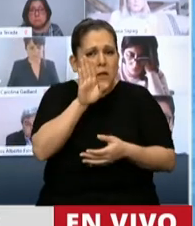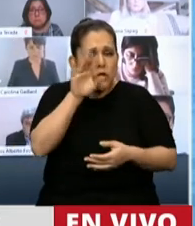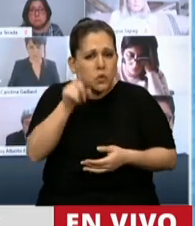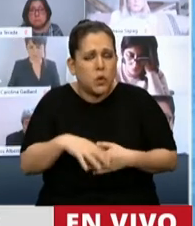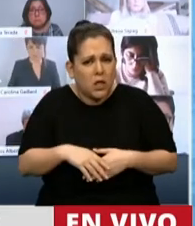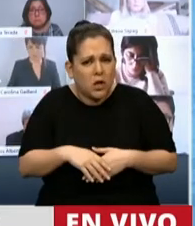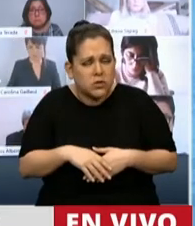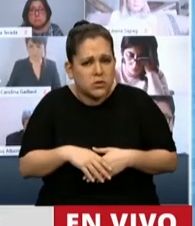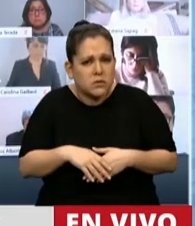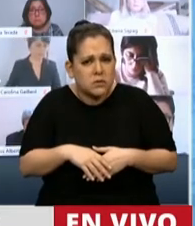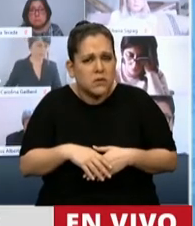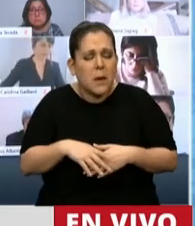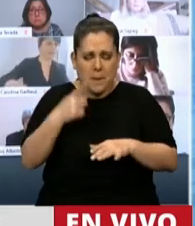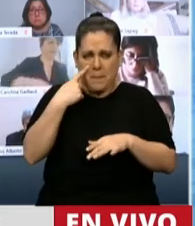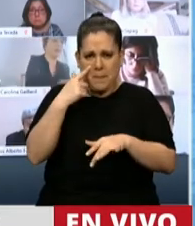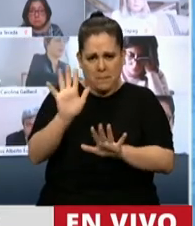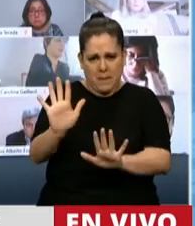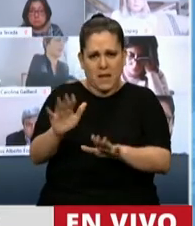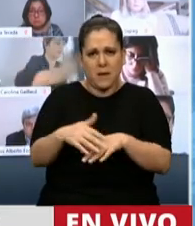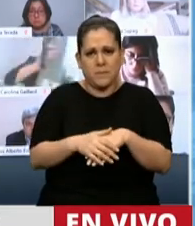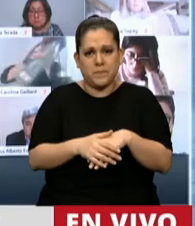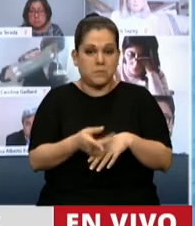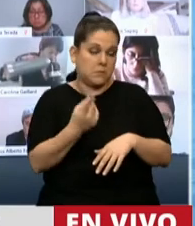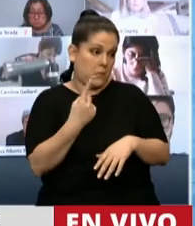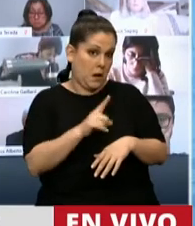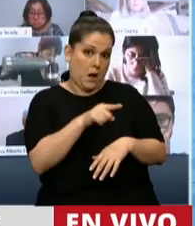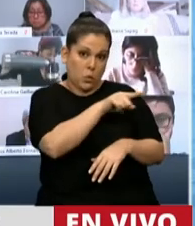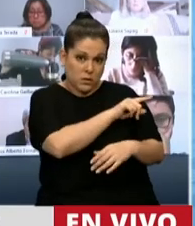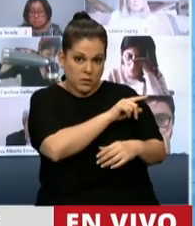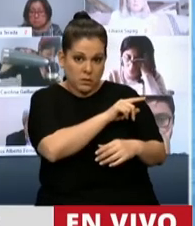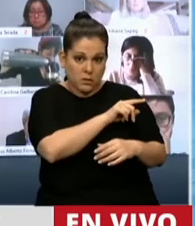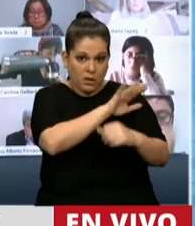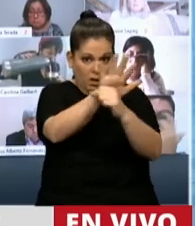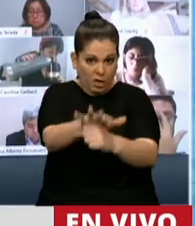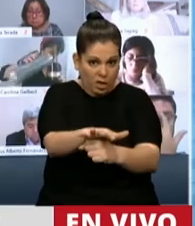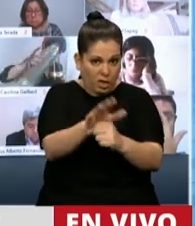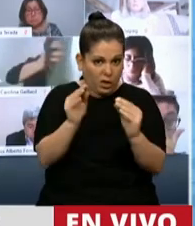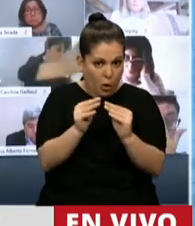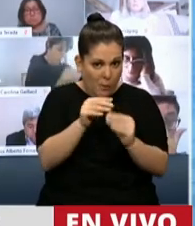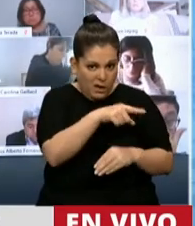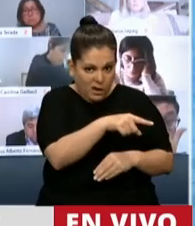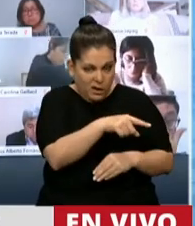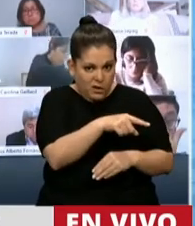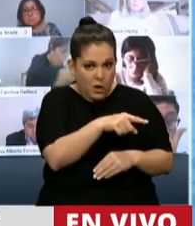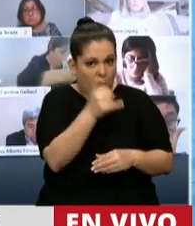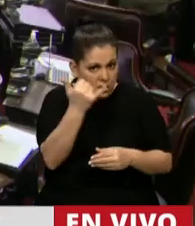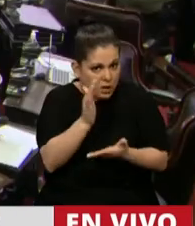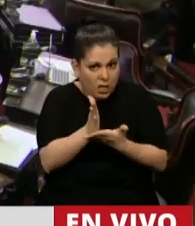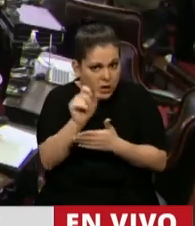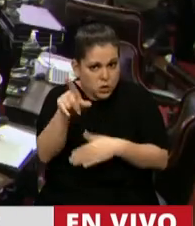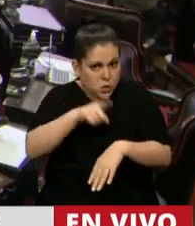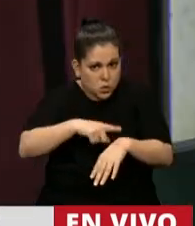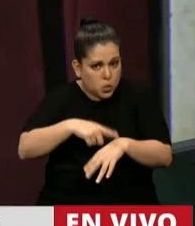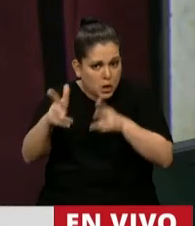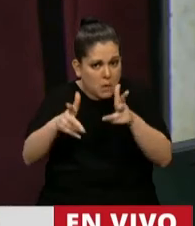diputado. Estamos hablando de la... Mire, presidente. Me extraña que usted censure la palabra de otro colega suyo. Tiene derecho a usar su